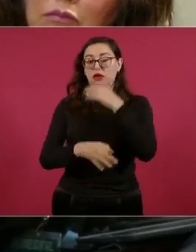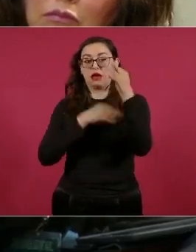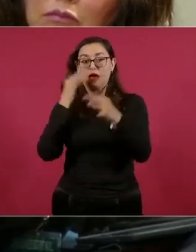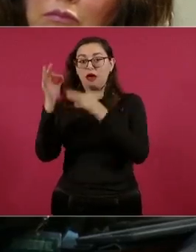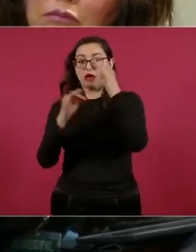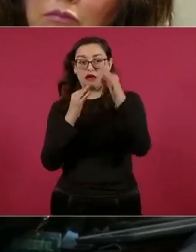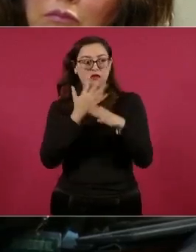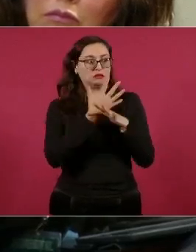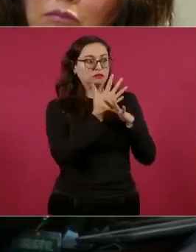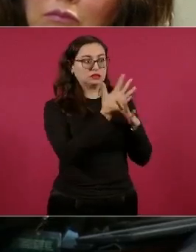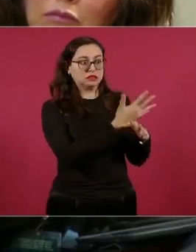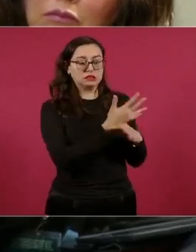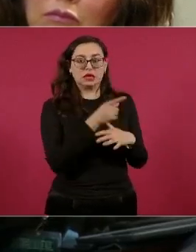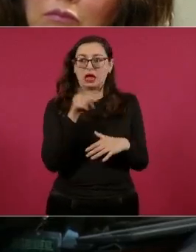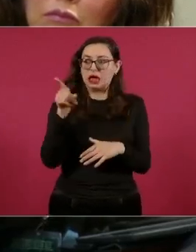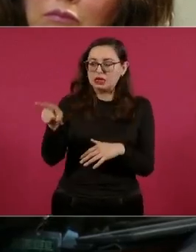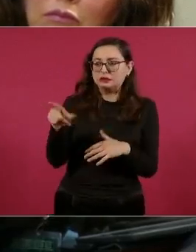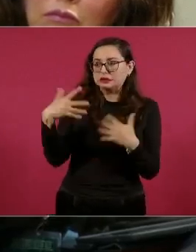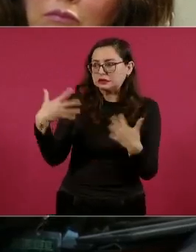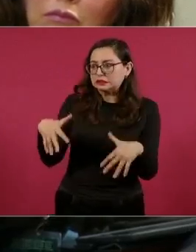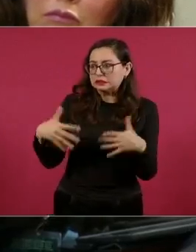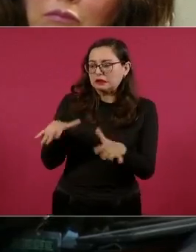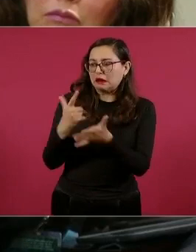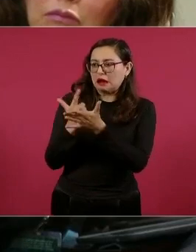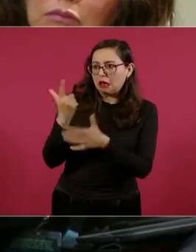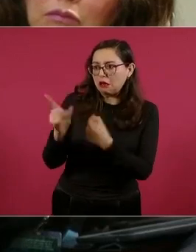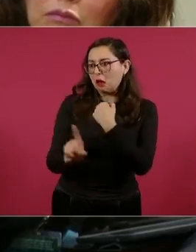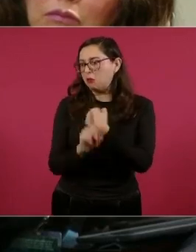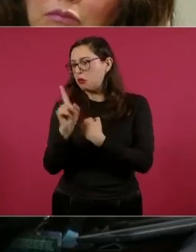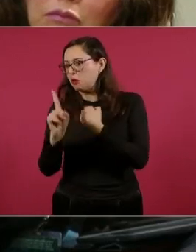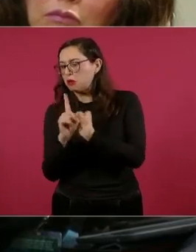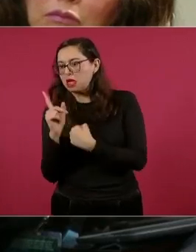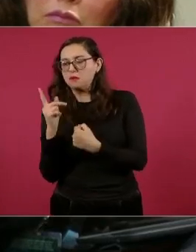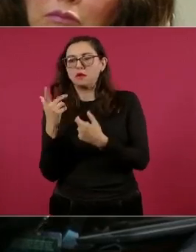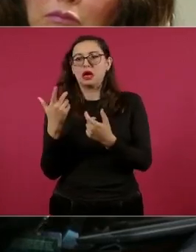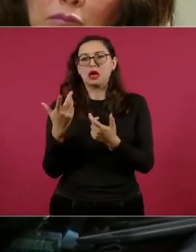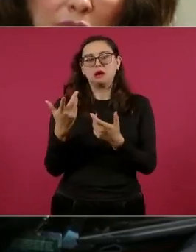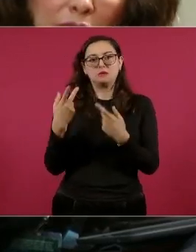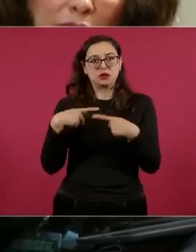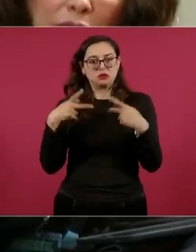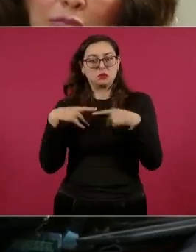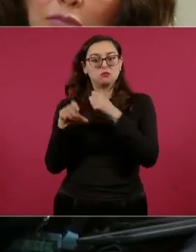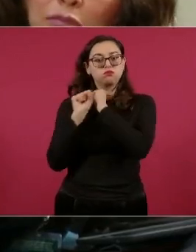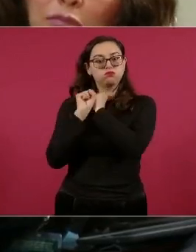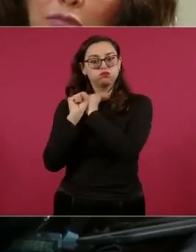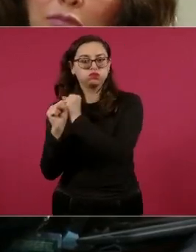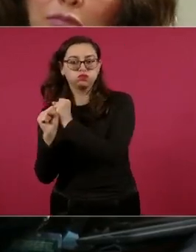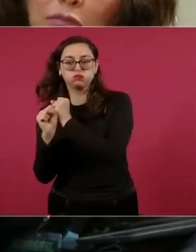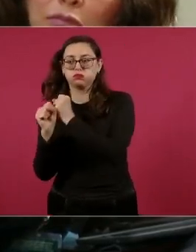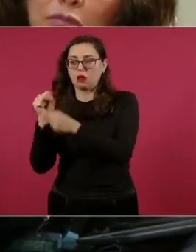cita de ellos, reclutamiento forzado. Incluso algún grupo manejó que están